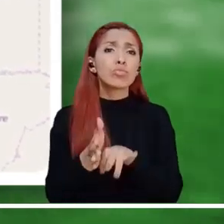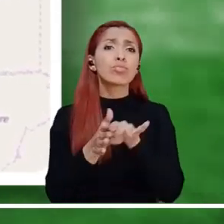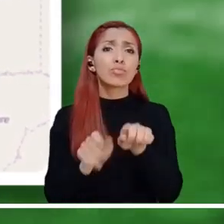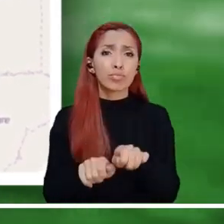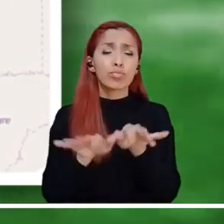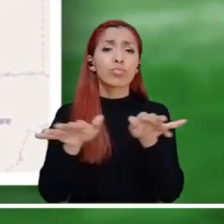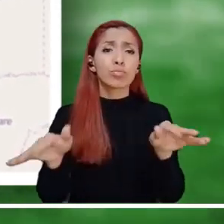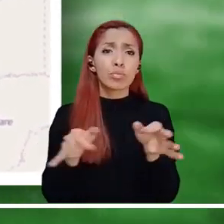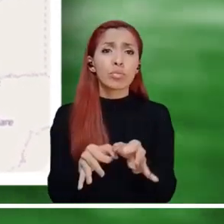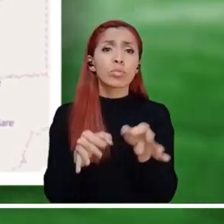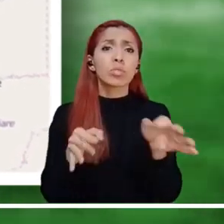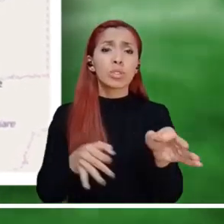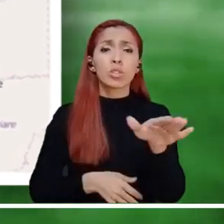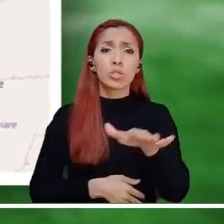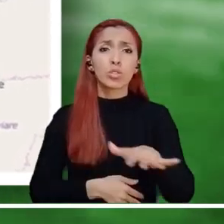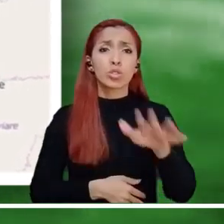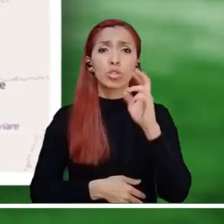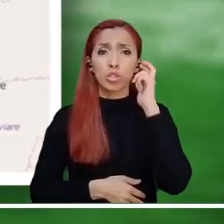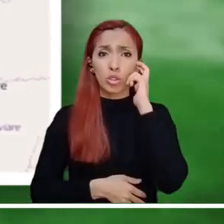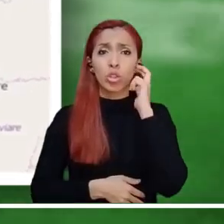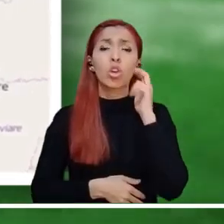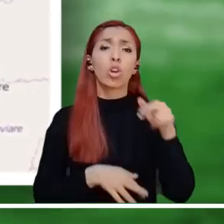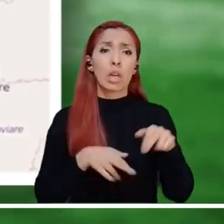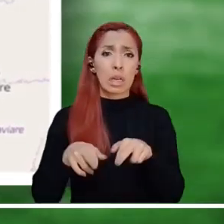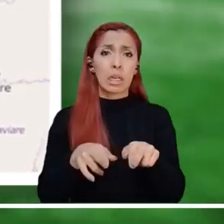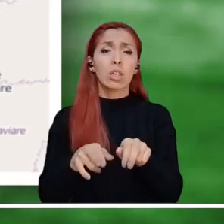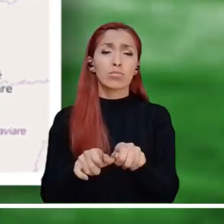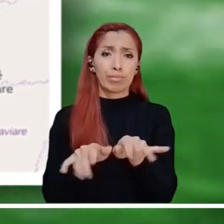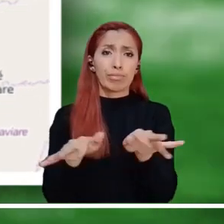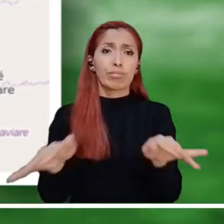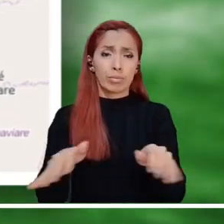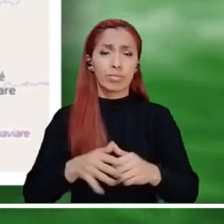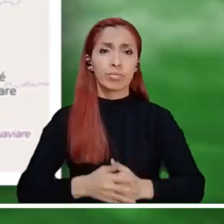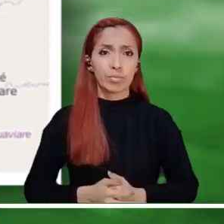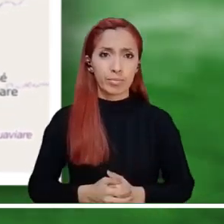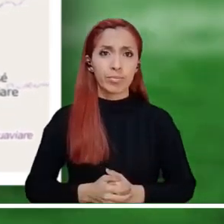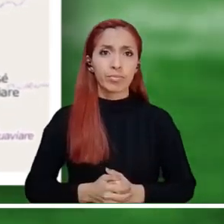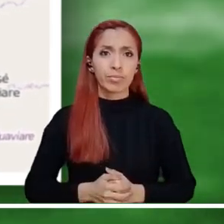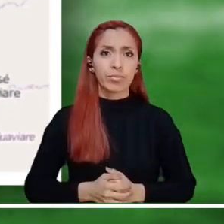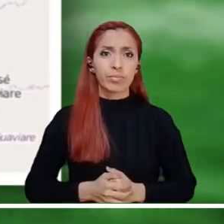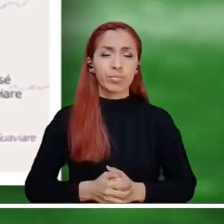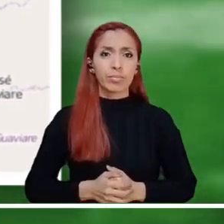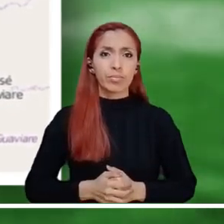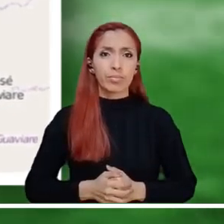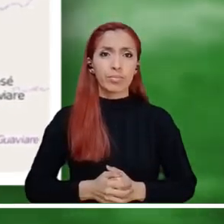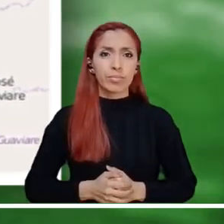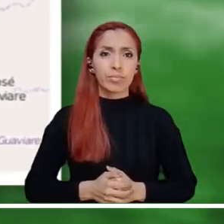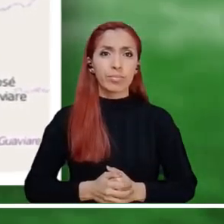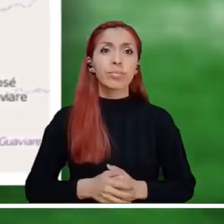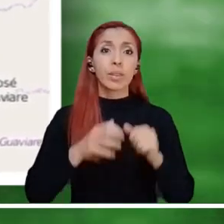alerta en el municipio de Juradó, en el departamento de Chocó, por desbordes del río Juradó.